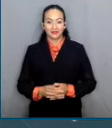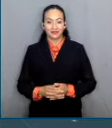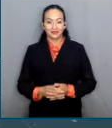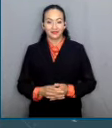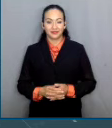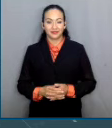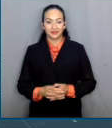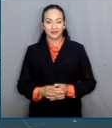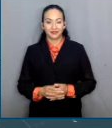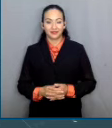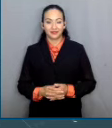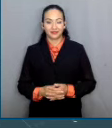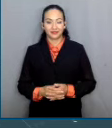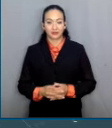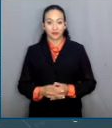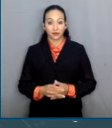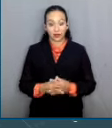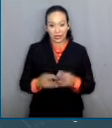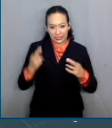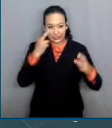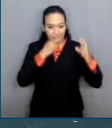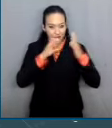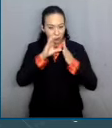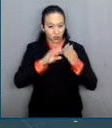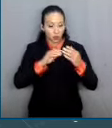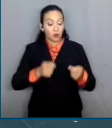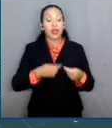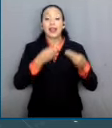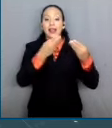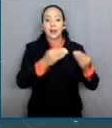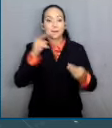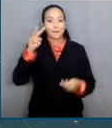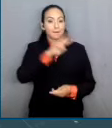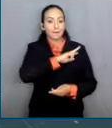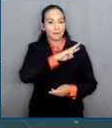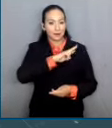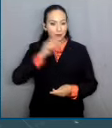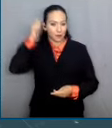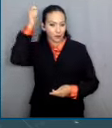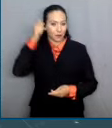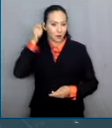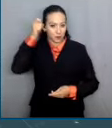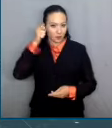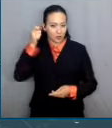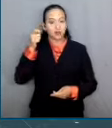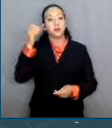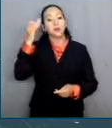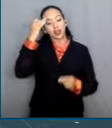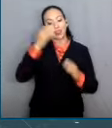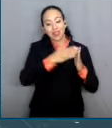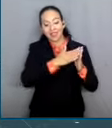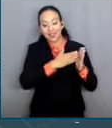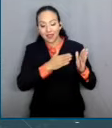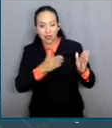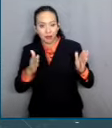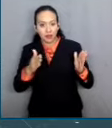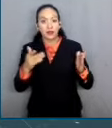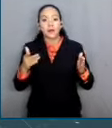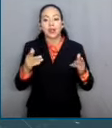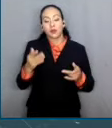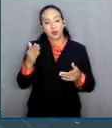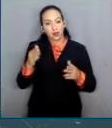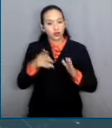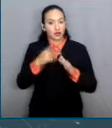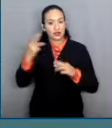Es inconstitucional otorgar la pensión por viudez por un tiempo determinado. Sin posibilidad de prórroga estableció la segunda